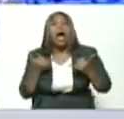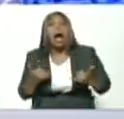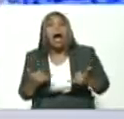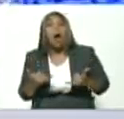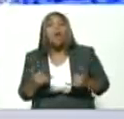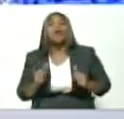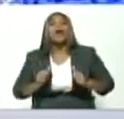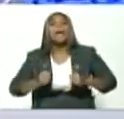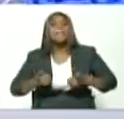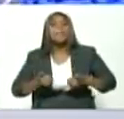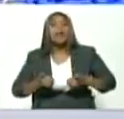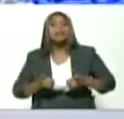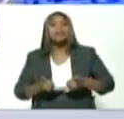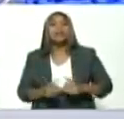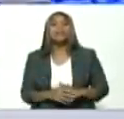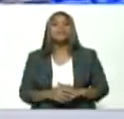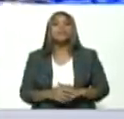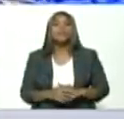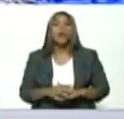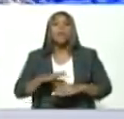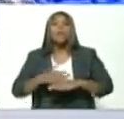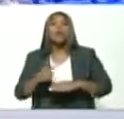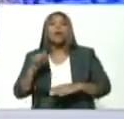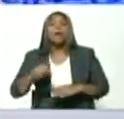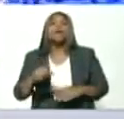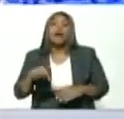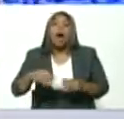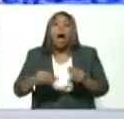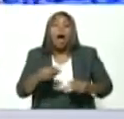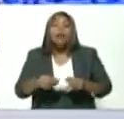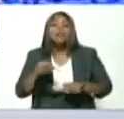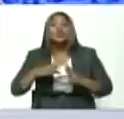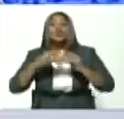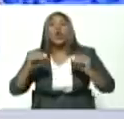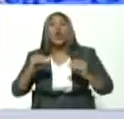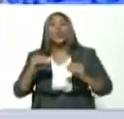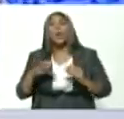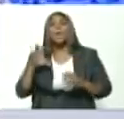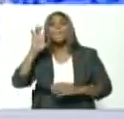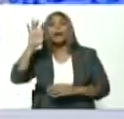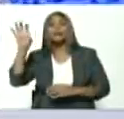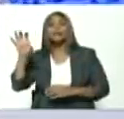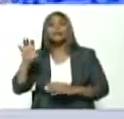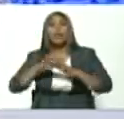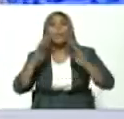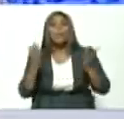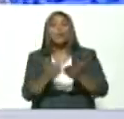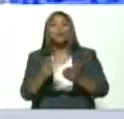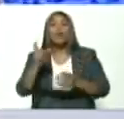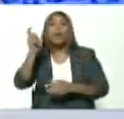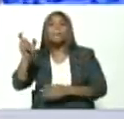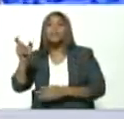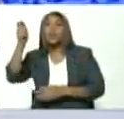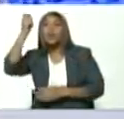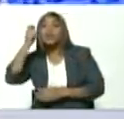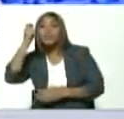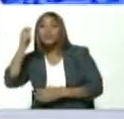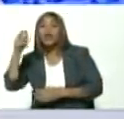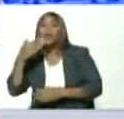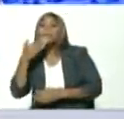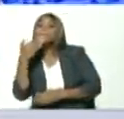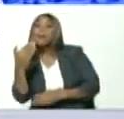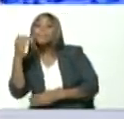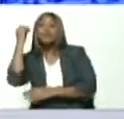aplicando en función de algo que sucede en todos los países del mundo que los diputados con permiso de la cámara